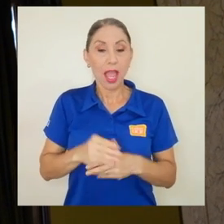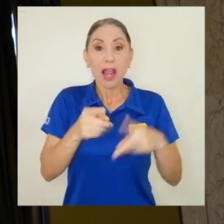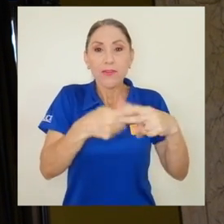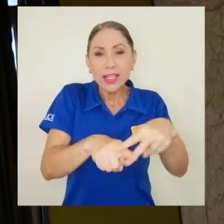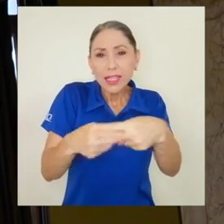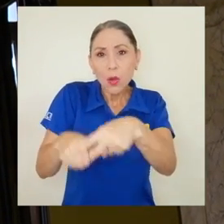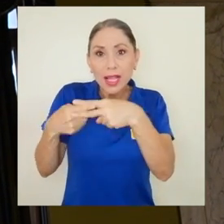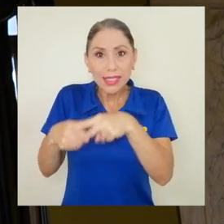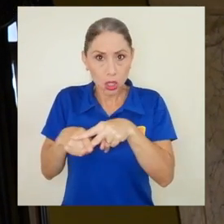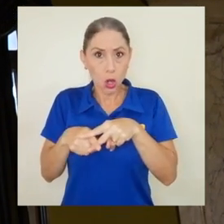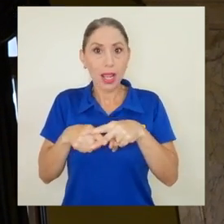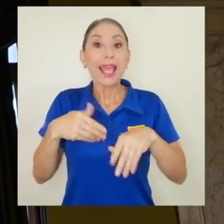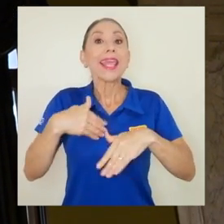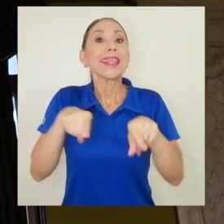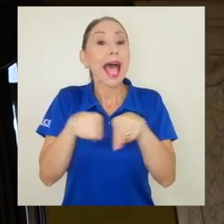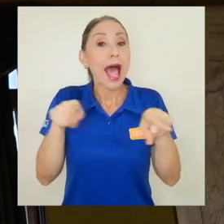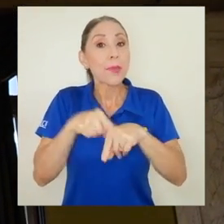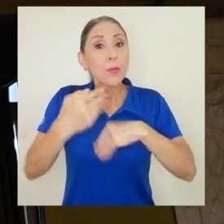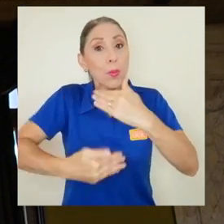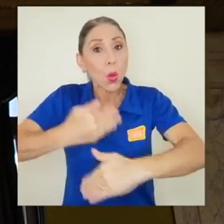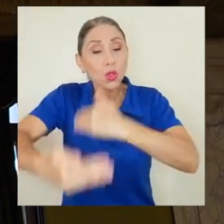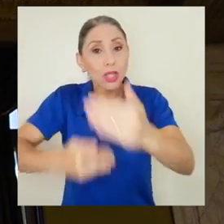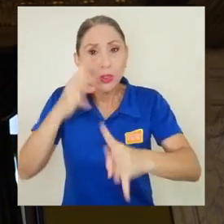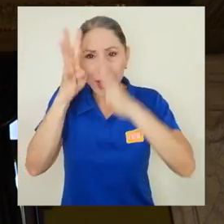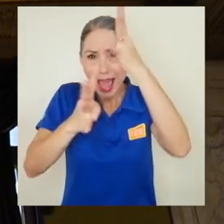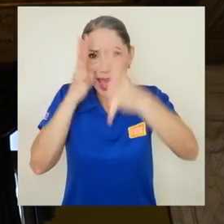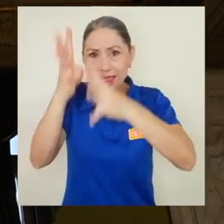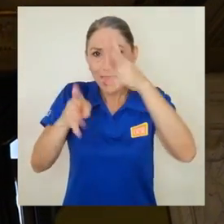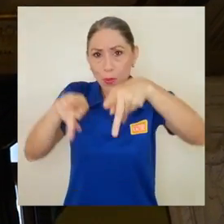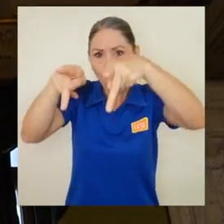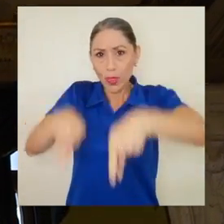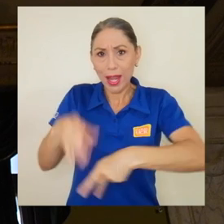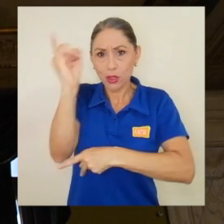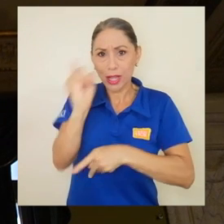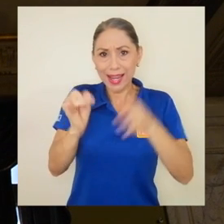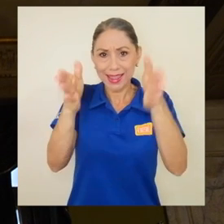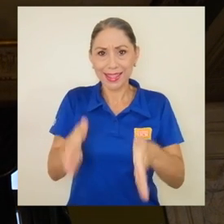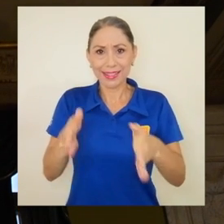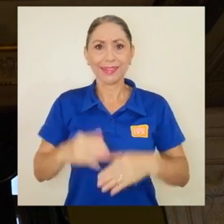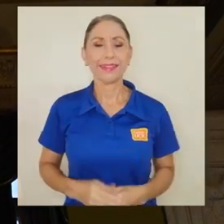la restauración e incluso para el proceso creativo de los artistas.